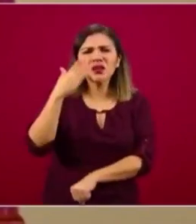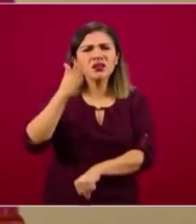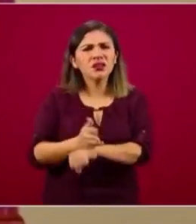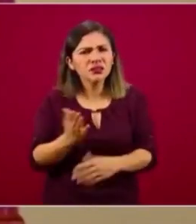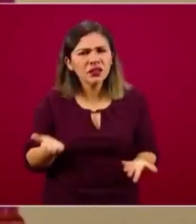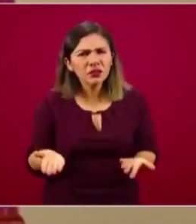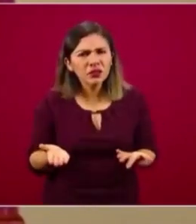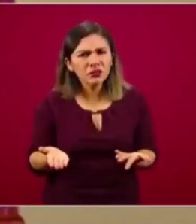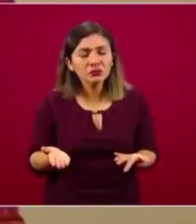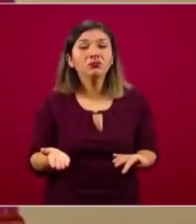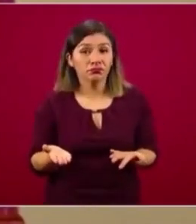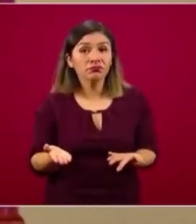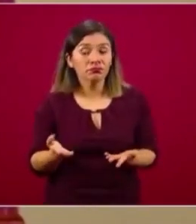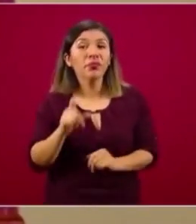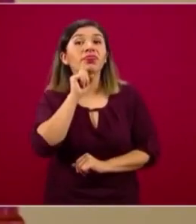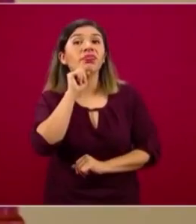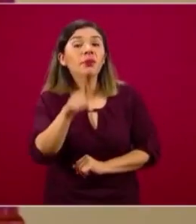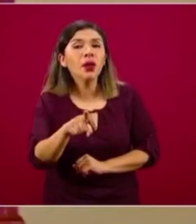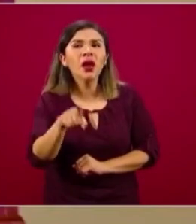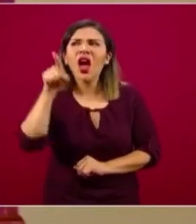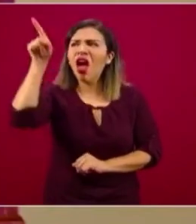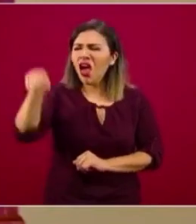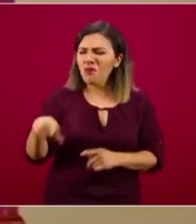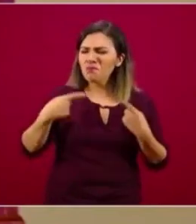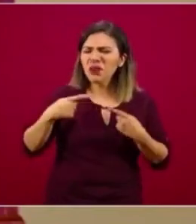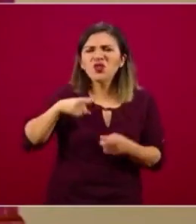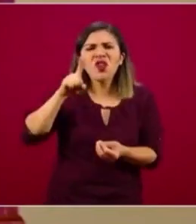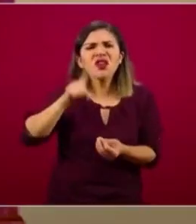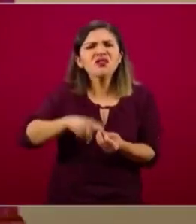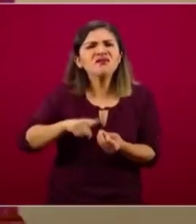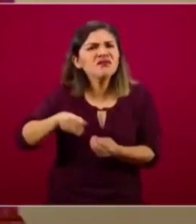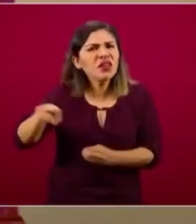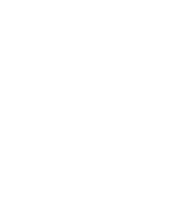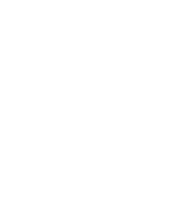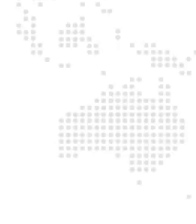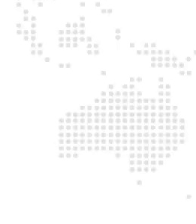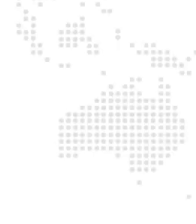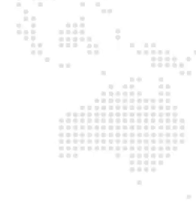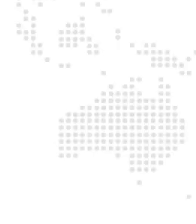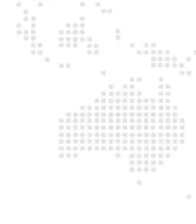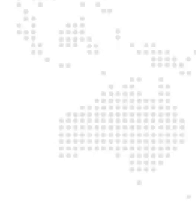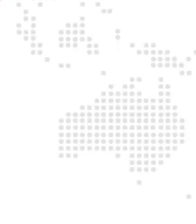sancionando y por supuesto, quién los está inspeccionando.